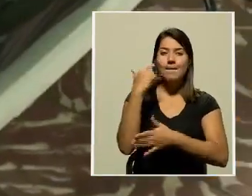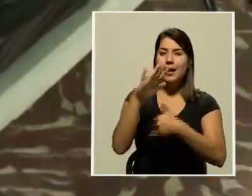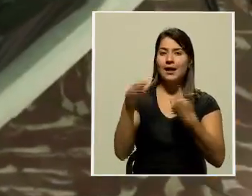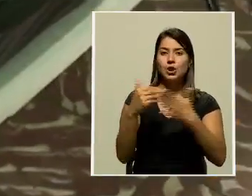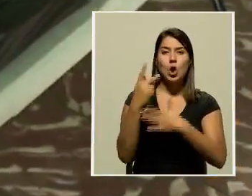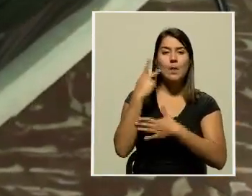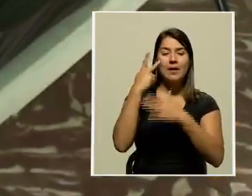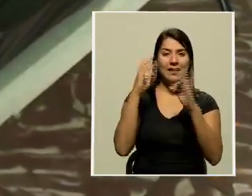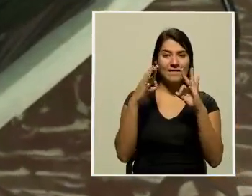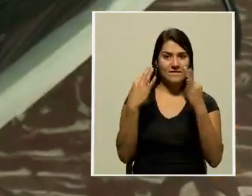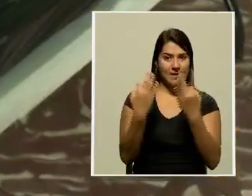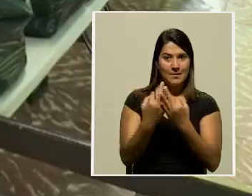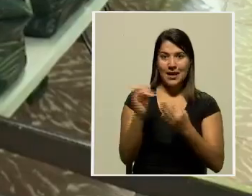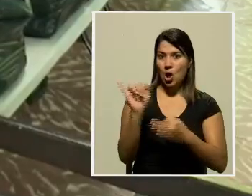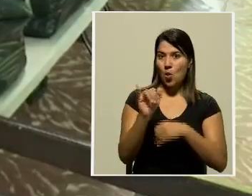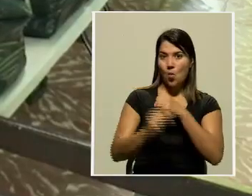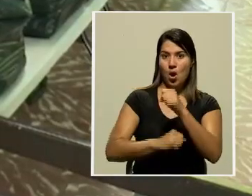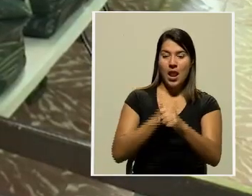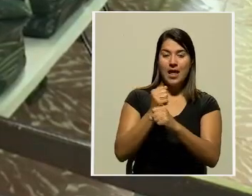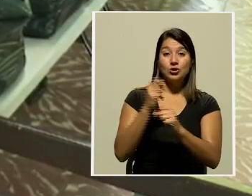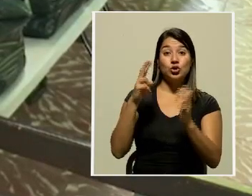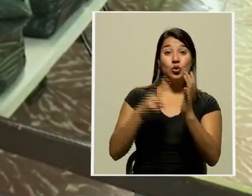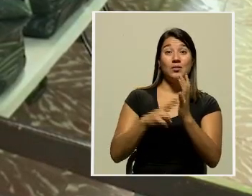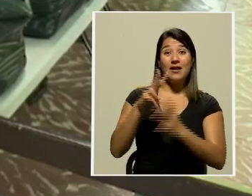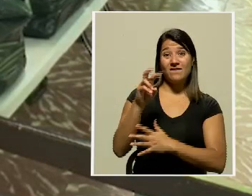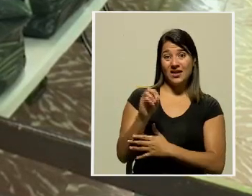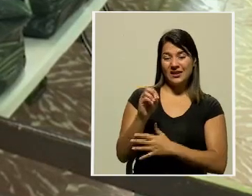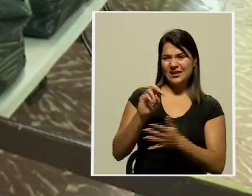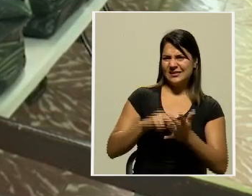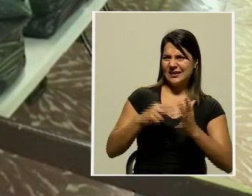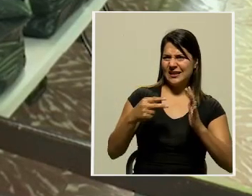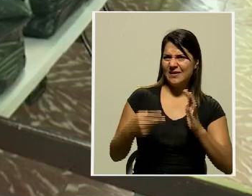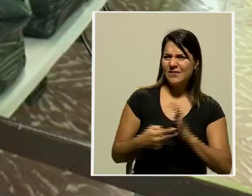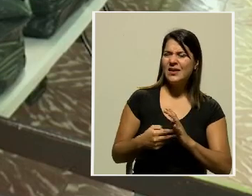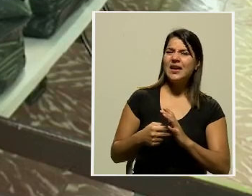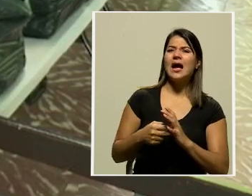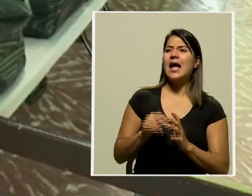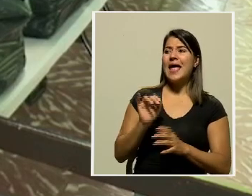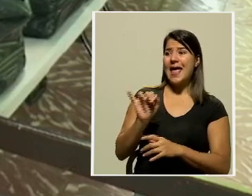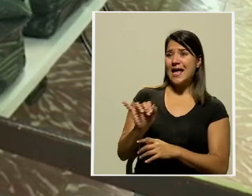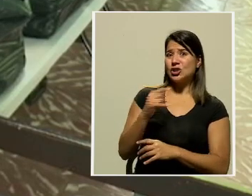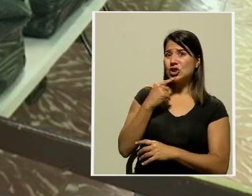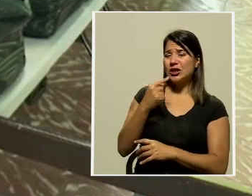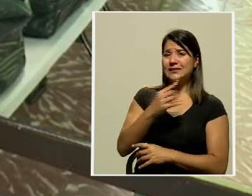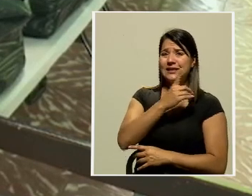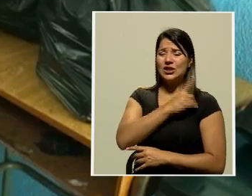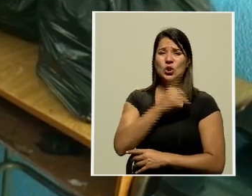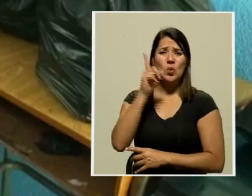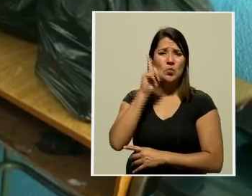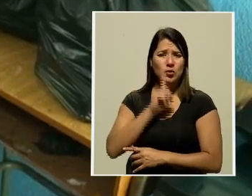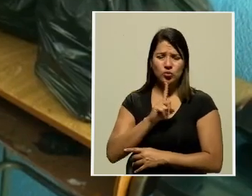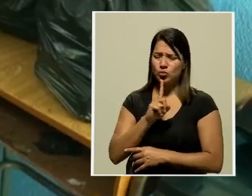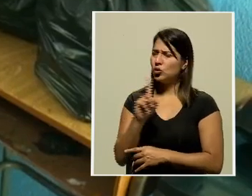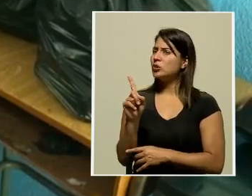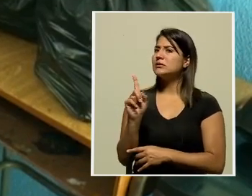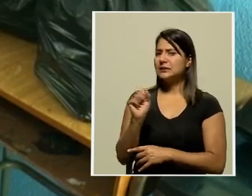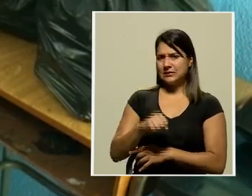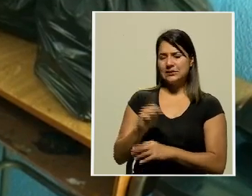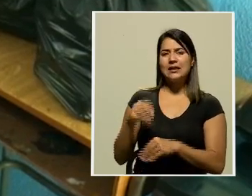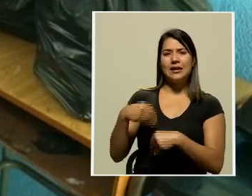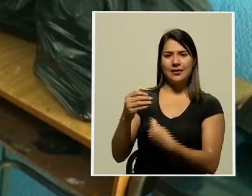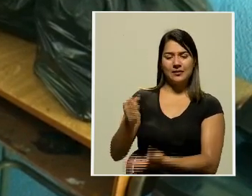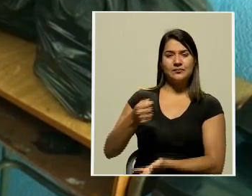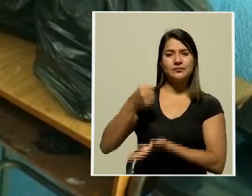durante el 2020, lo que descarta la versión de la directora de dejar sin alimento a los estudiantes que asistan a las clases